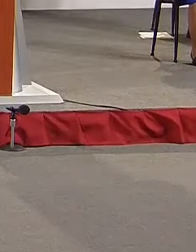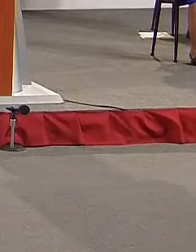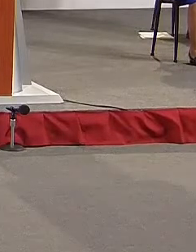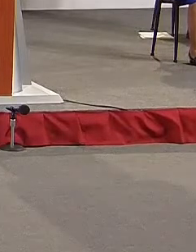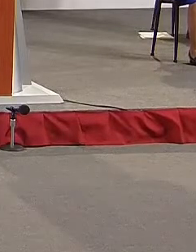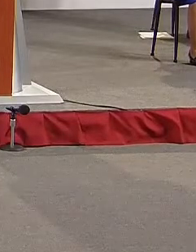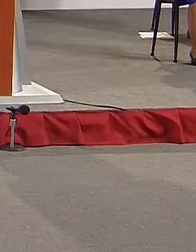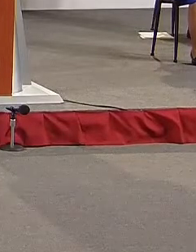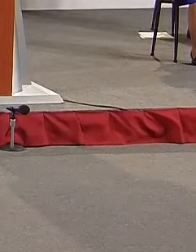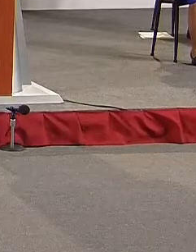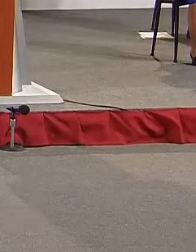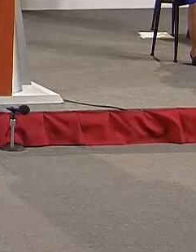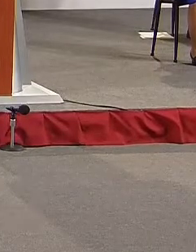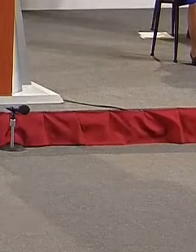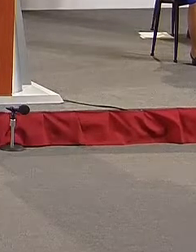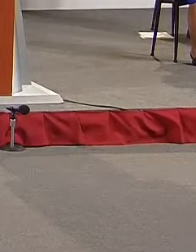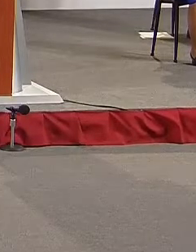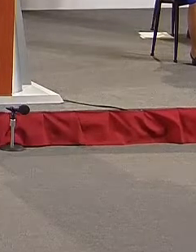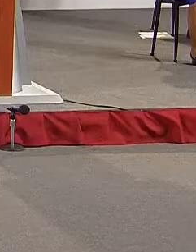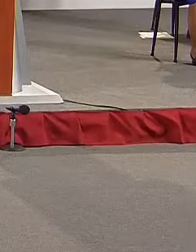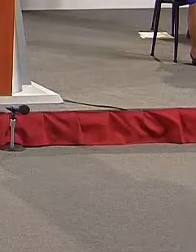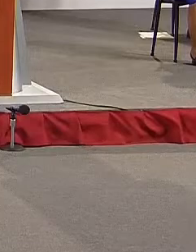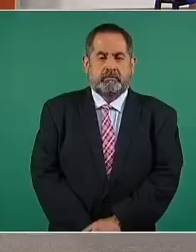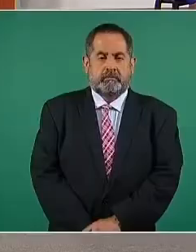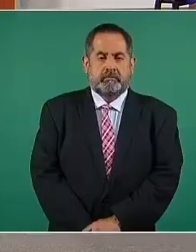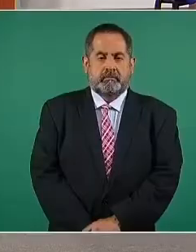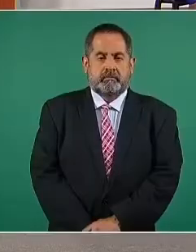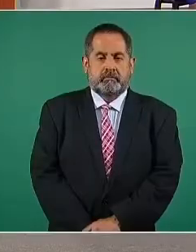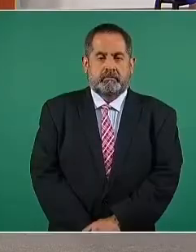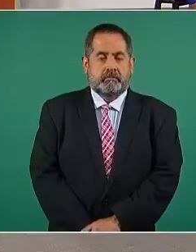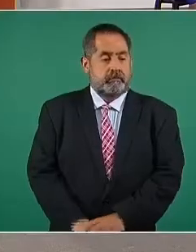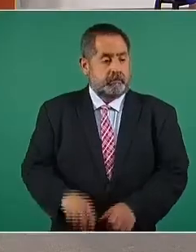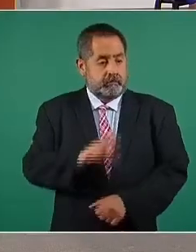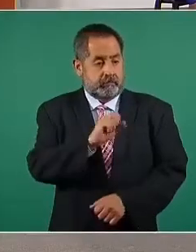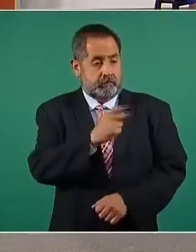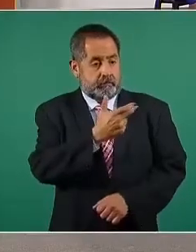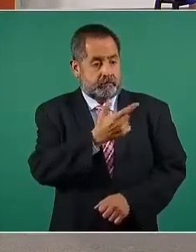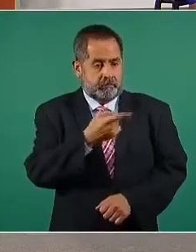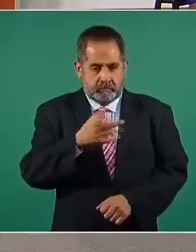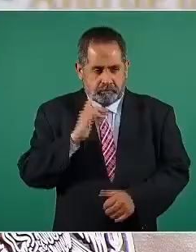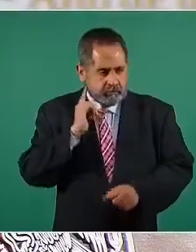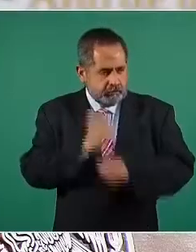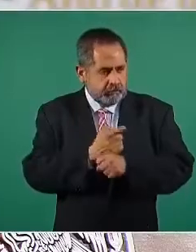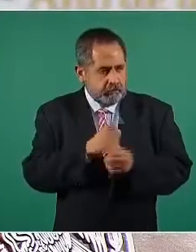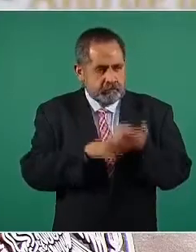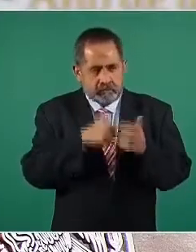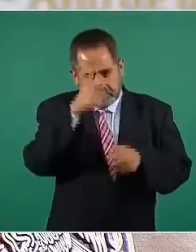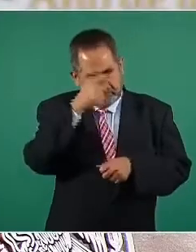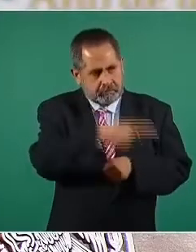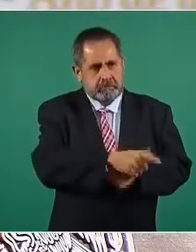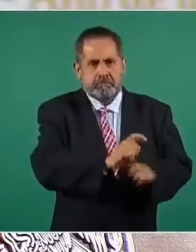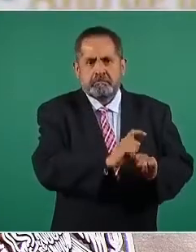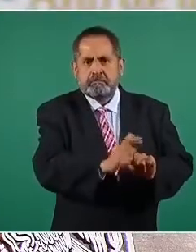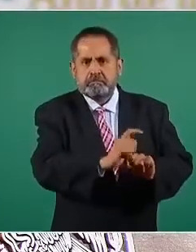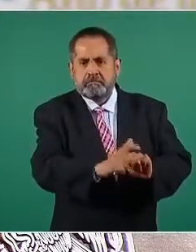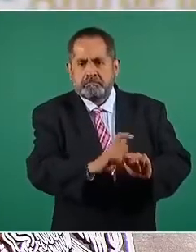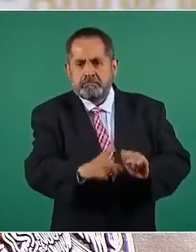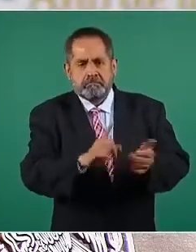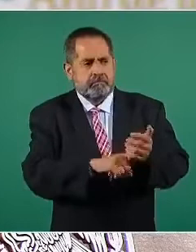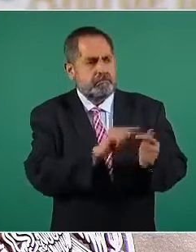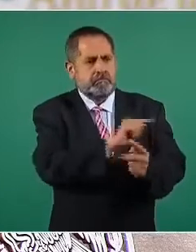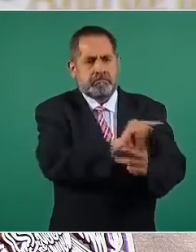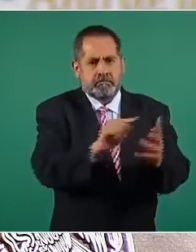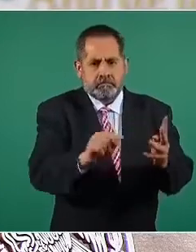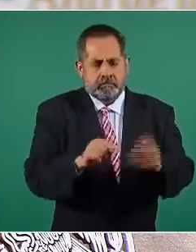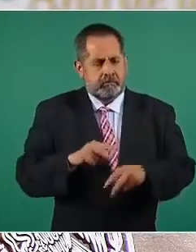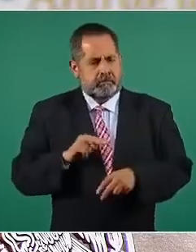Hay pagos en ese entonces por la Secretaría de Hacienda, la Oficialidad Mayor del Gobierno del Estado de México, Secretaría, entre